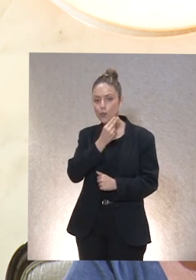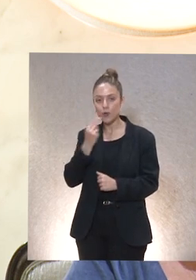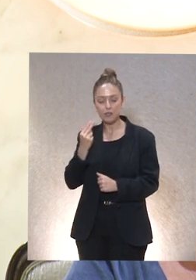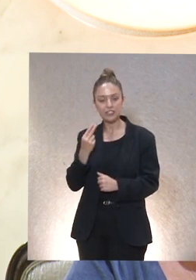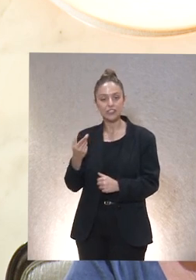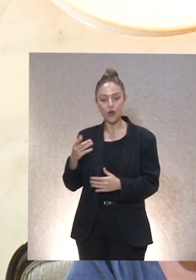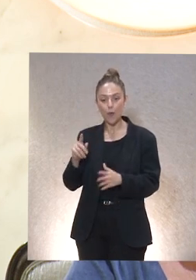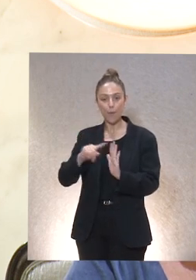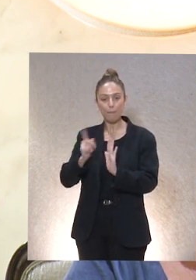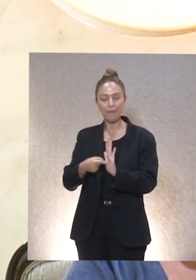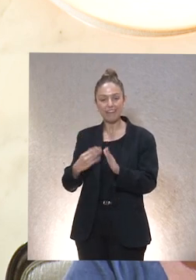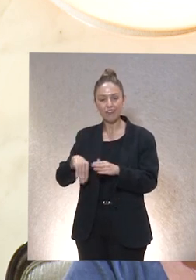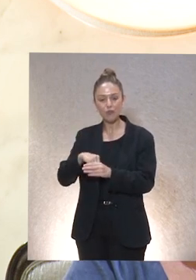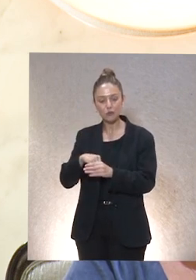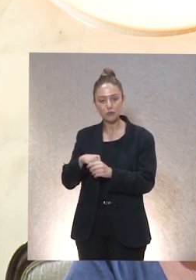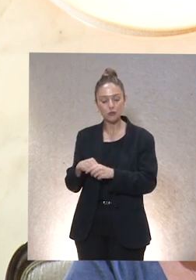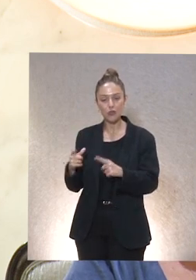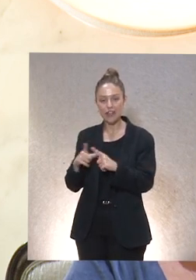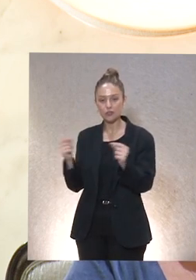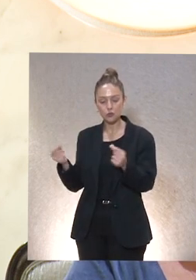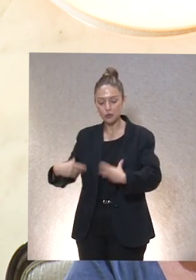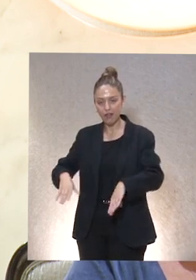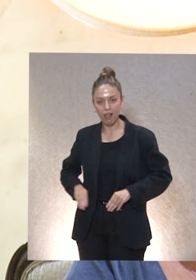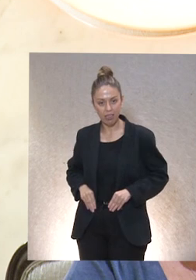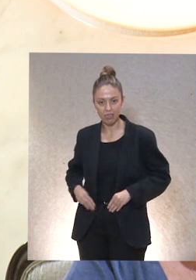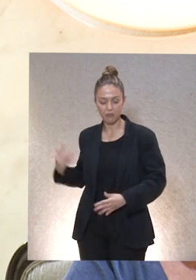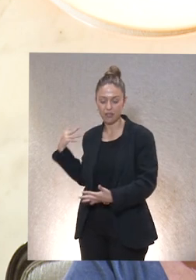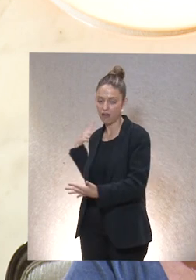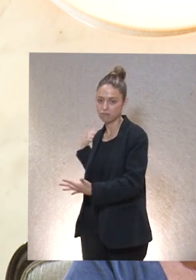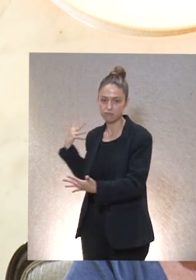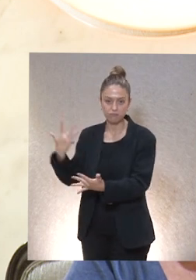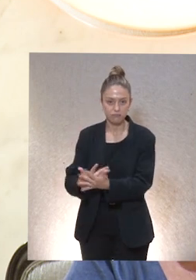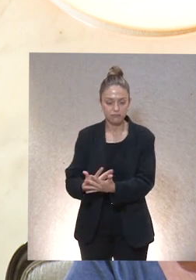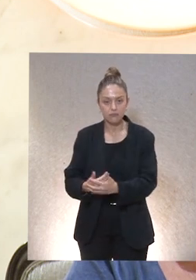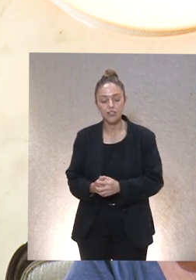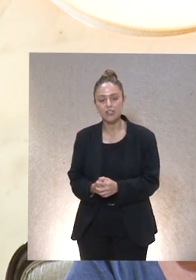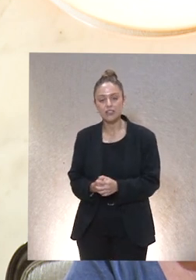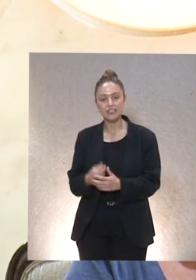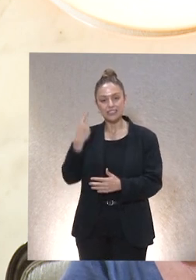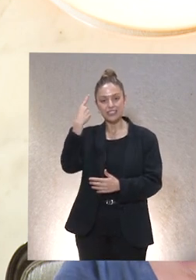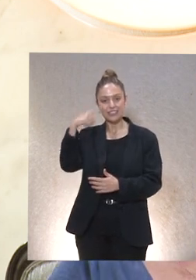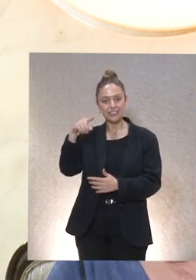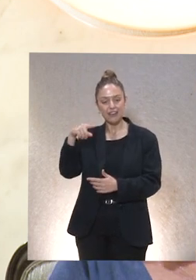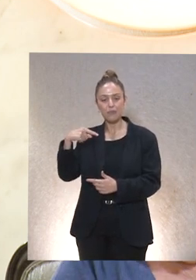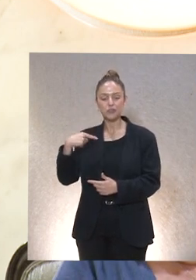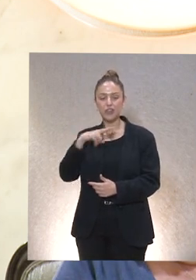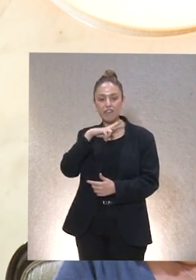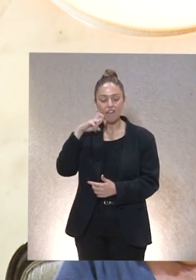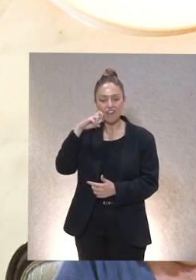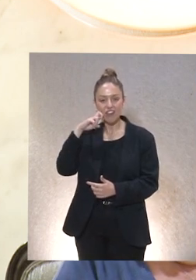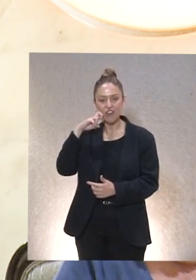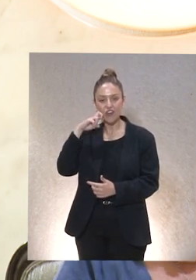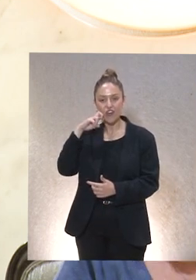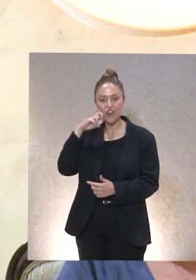Plena Inclusión Asturias ha asumido desde hace muchos años convencidos de que la dignidad y los valores que se le